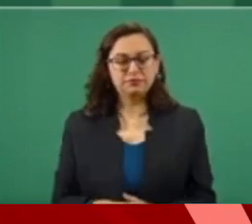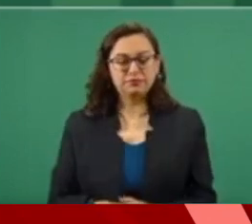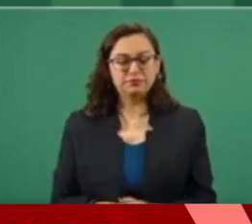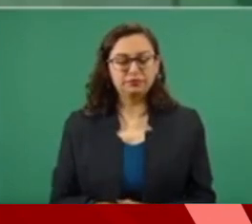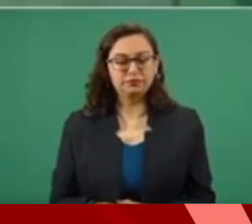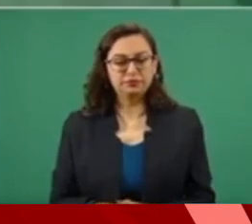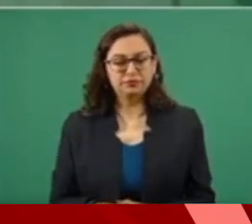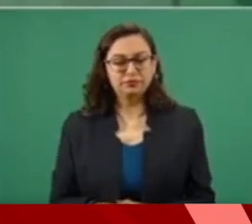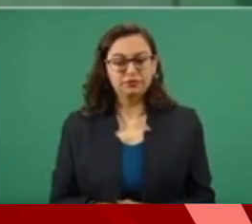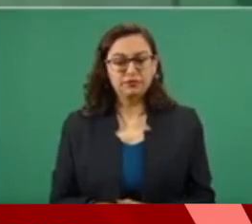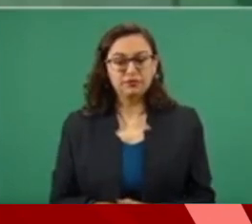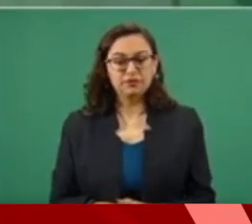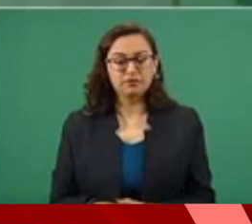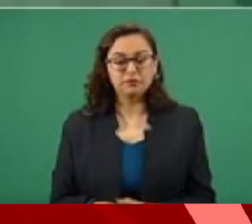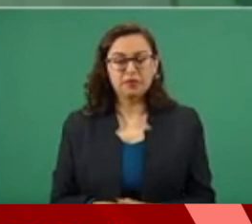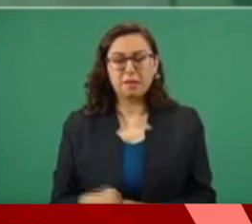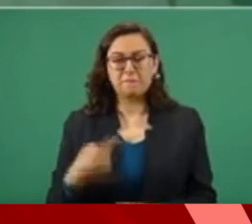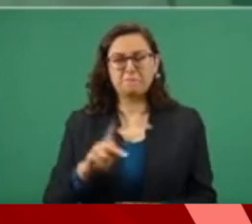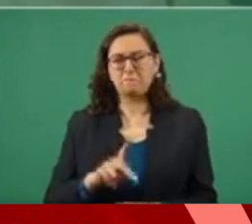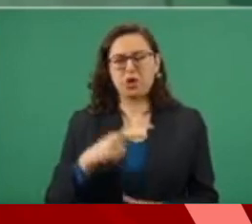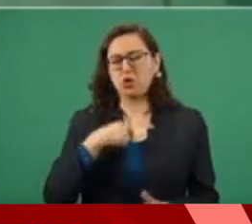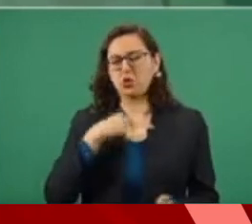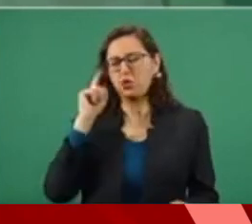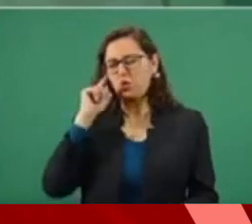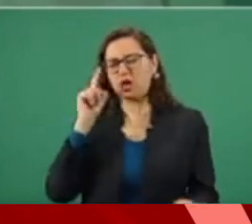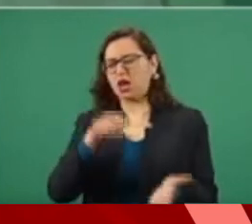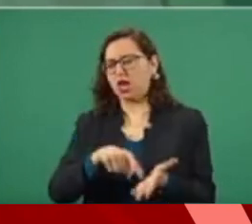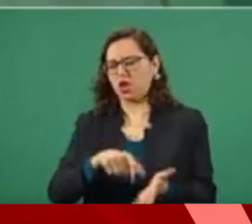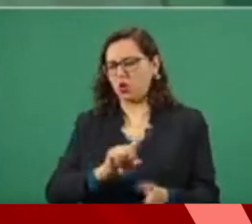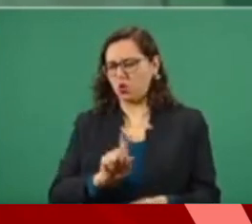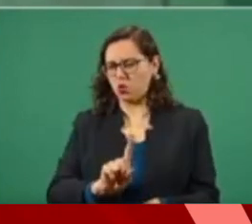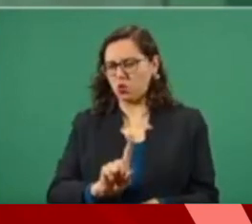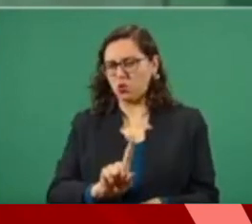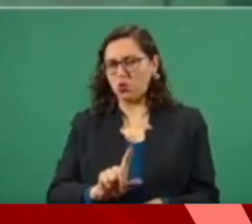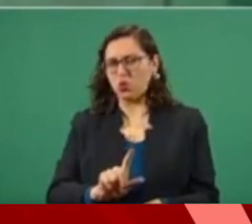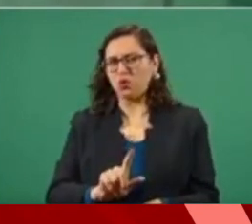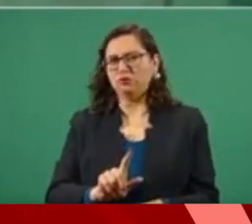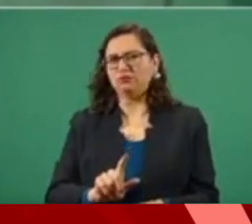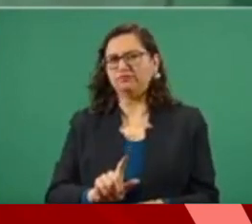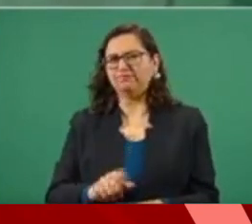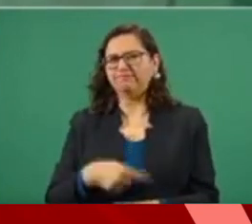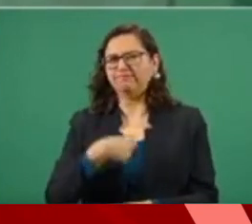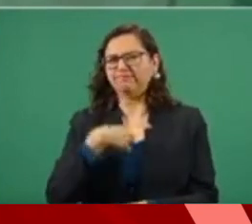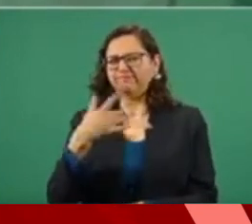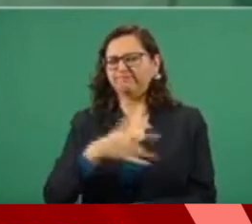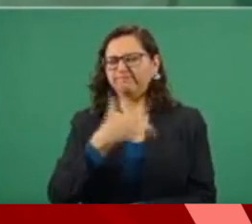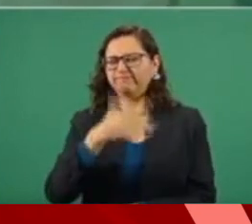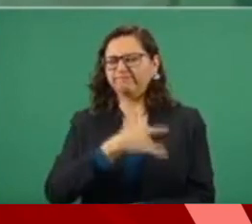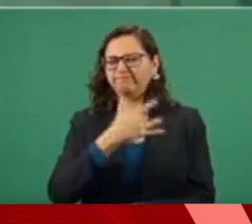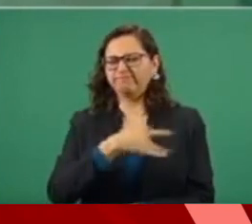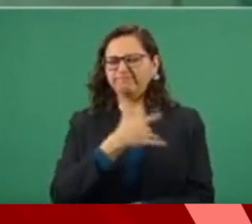Más bien creo que se trata de